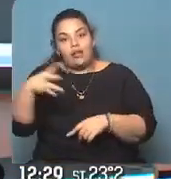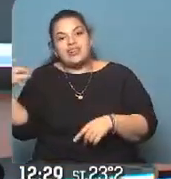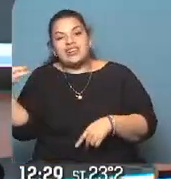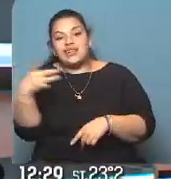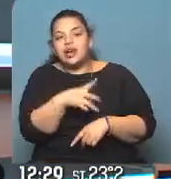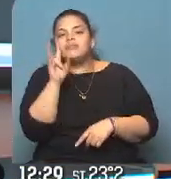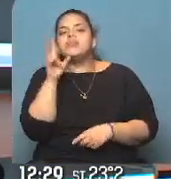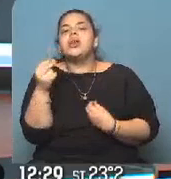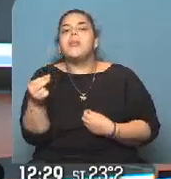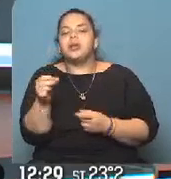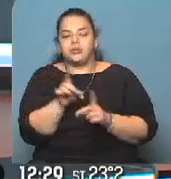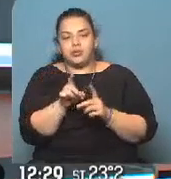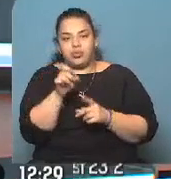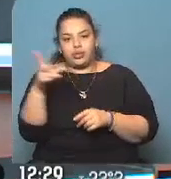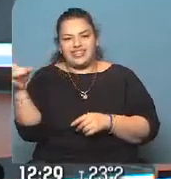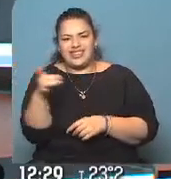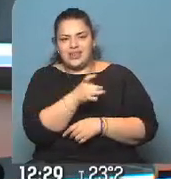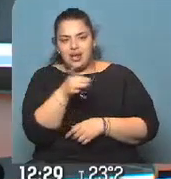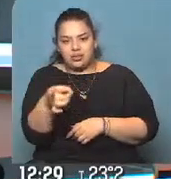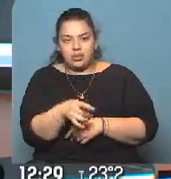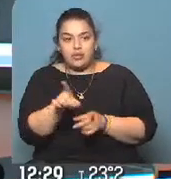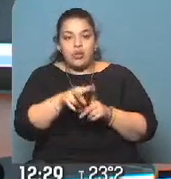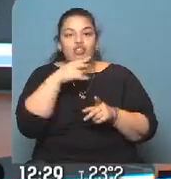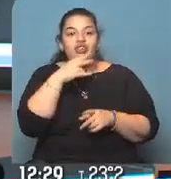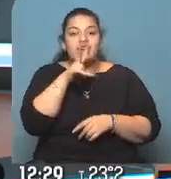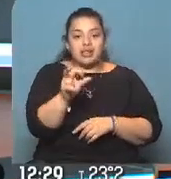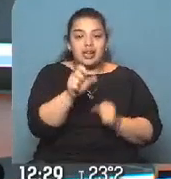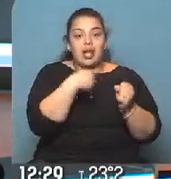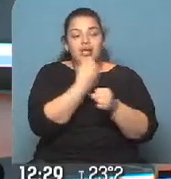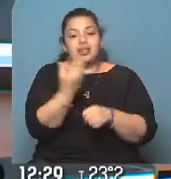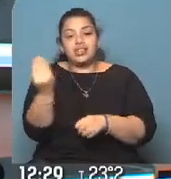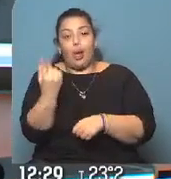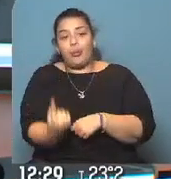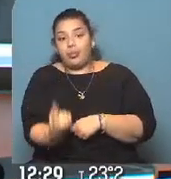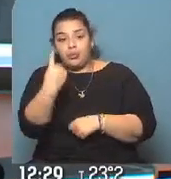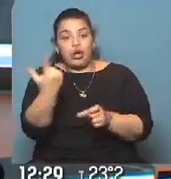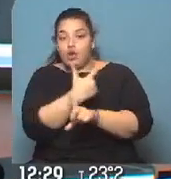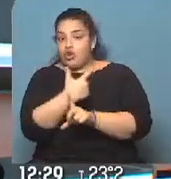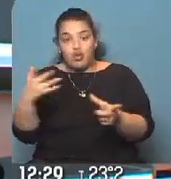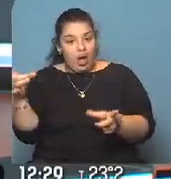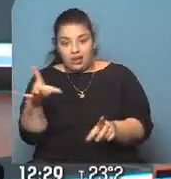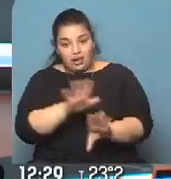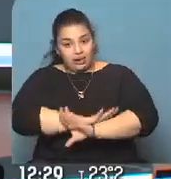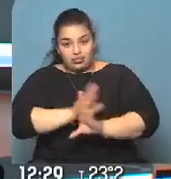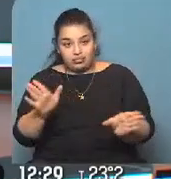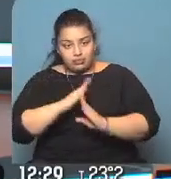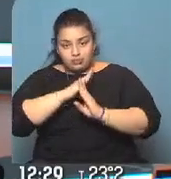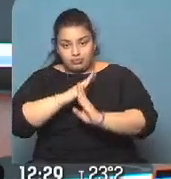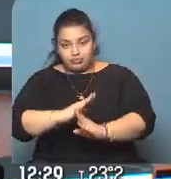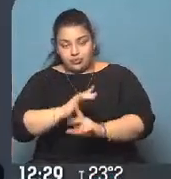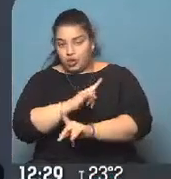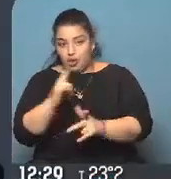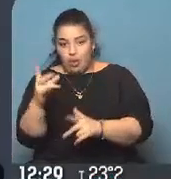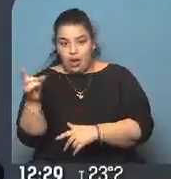a ver, ¿qué pasa con este servicio de transporte? Desde el viernes 30 al sábado 1, no funcionará ningún servicio. Atención, estarán